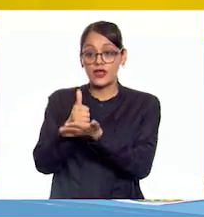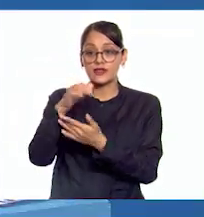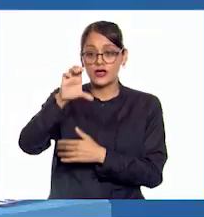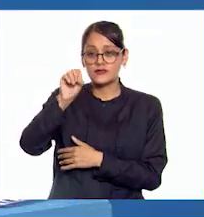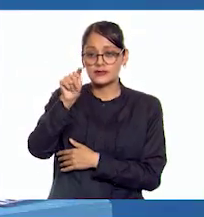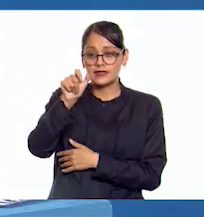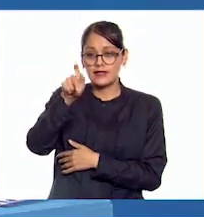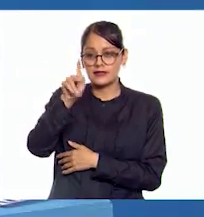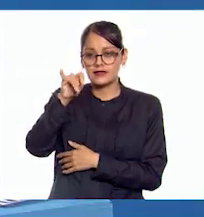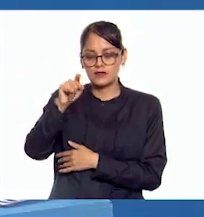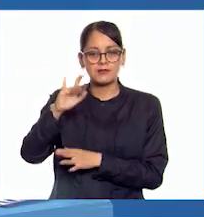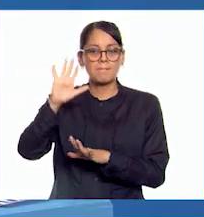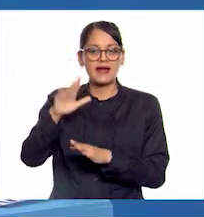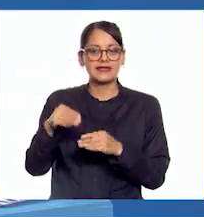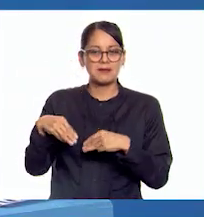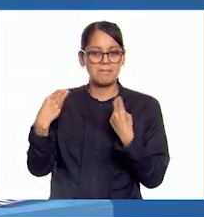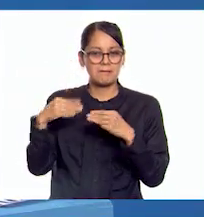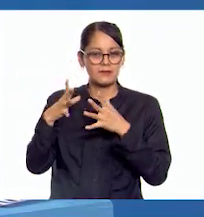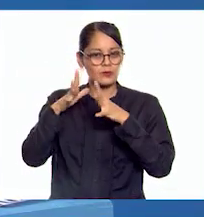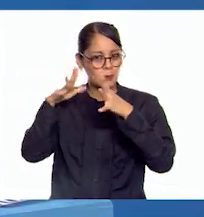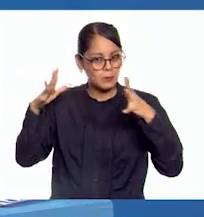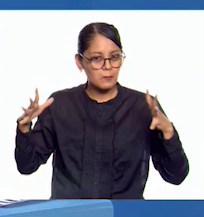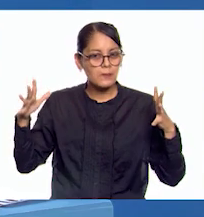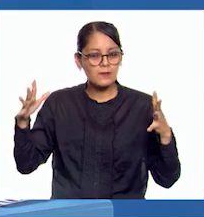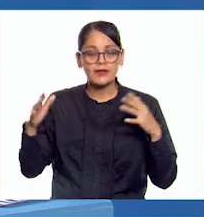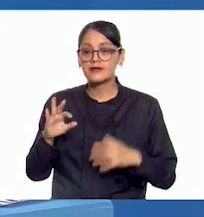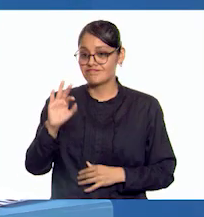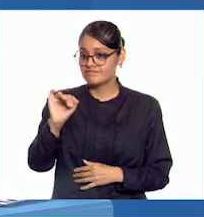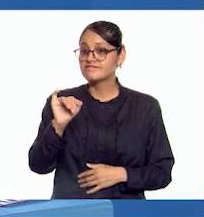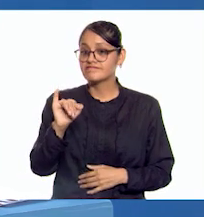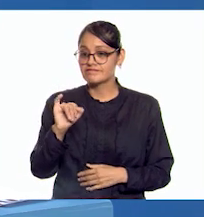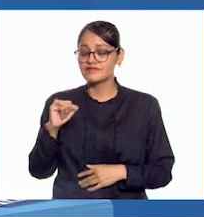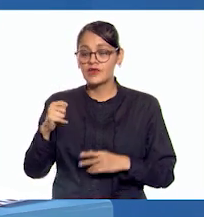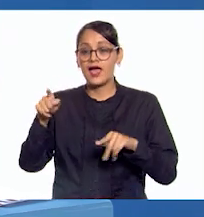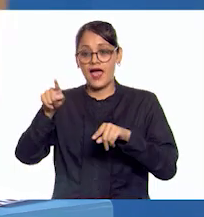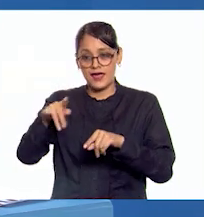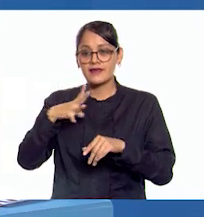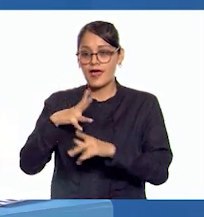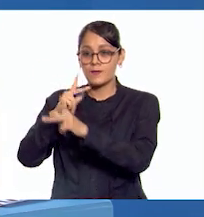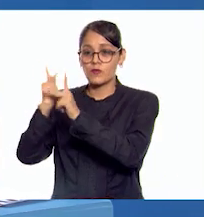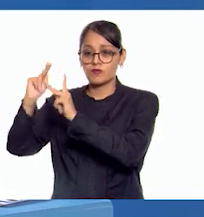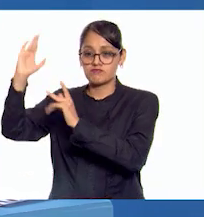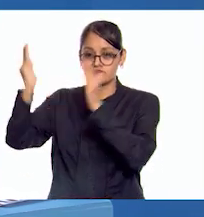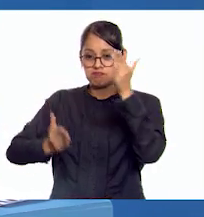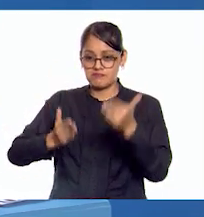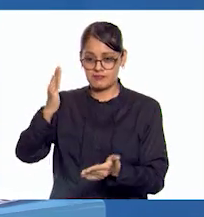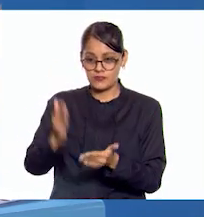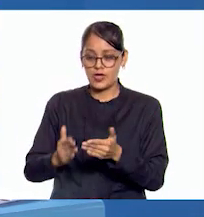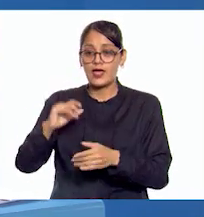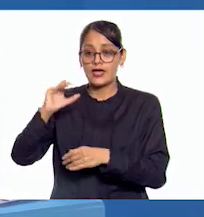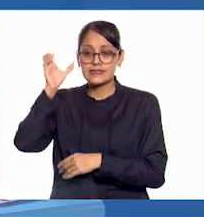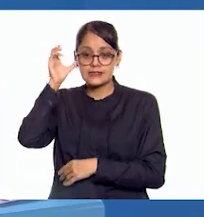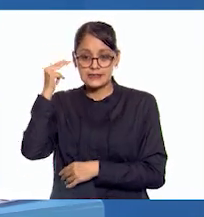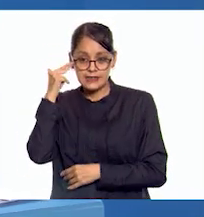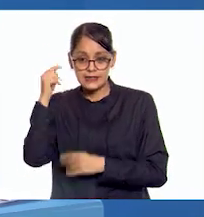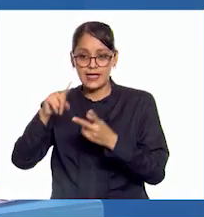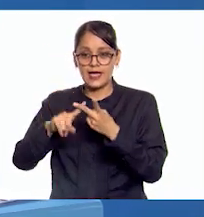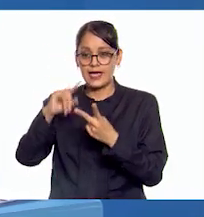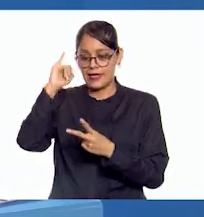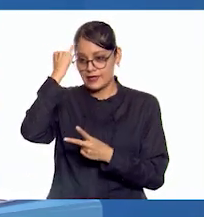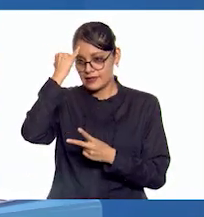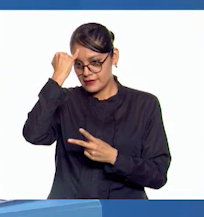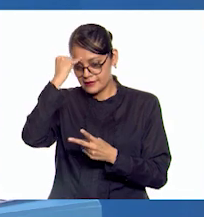mercado. Exacto, un mercado al que le llegaban las mercancías de China, India, Indochina,